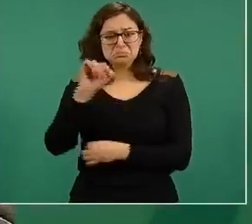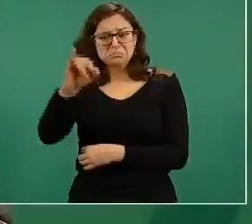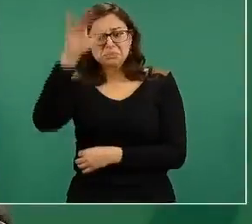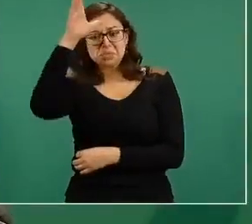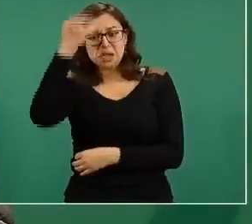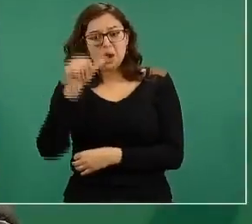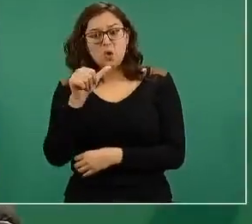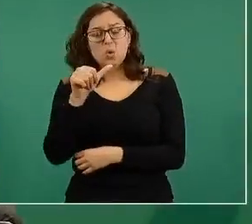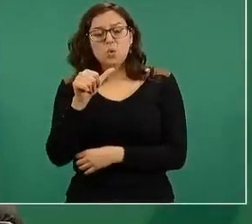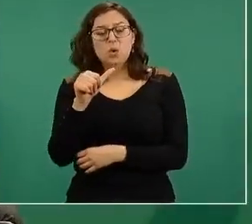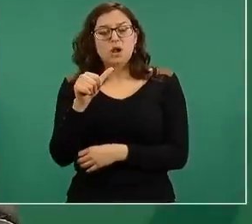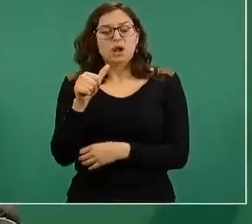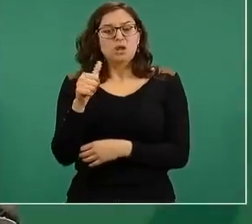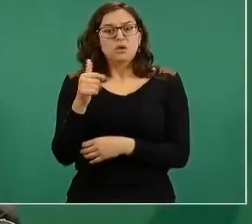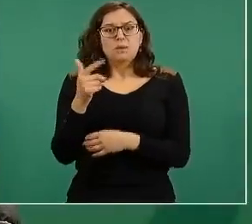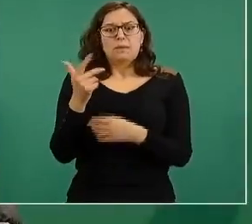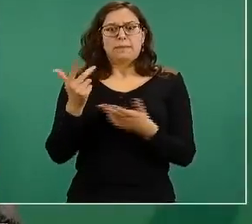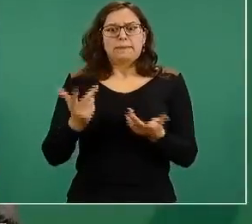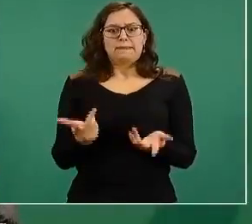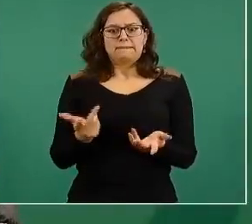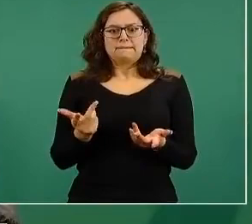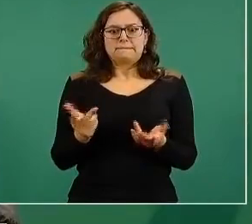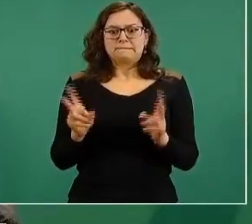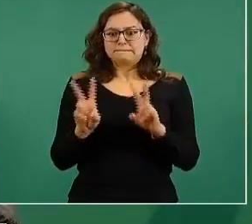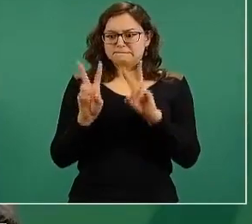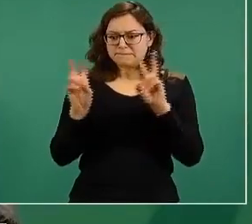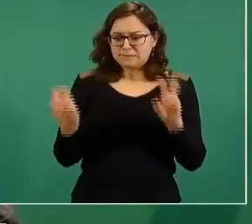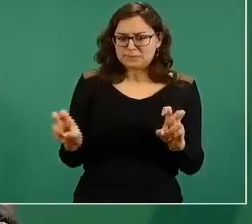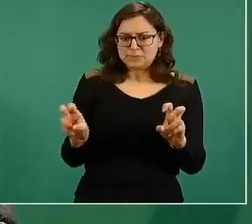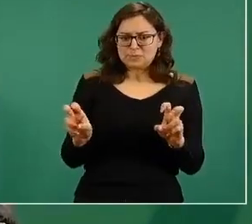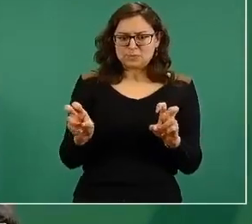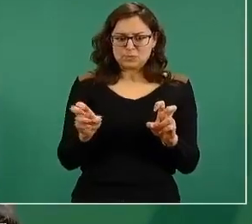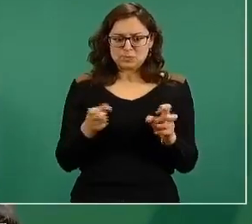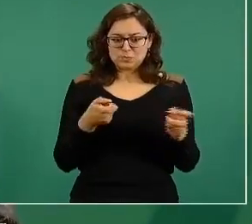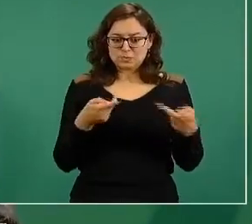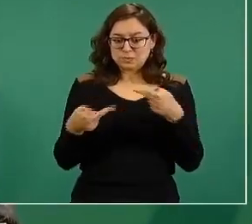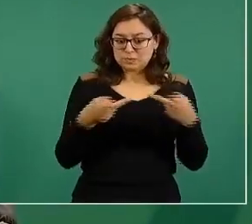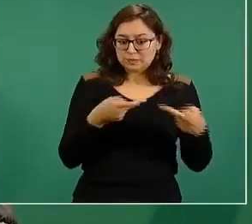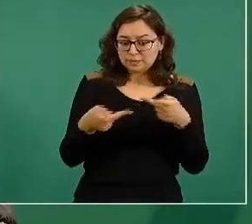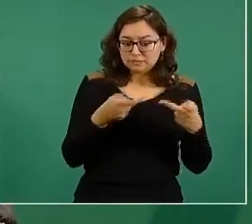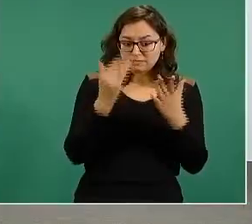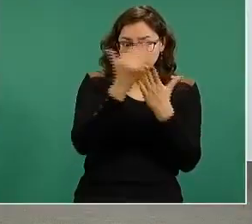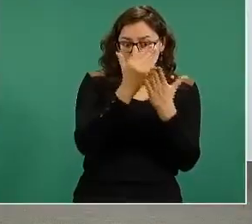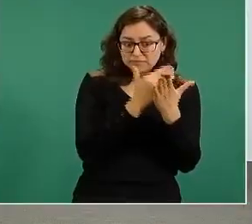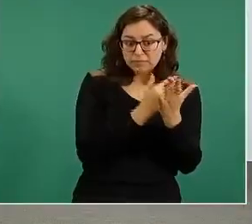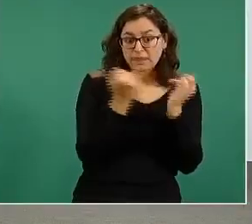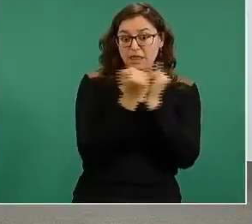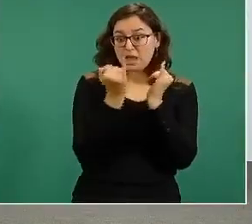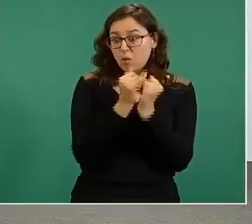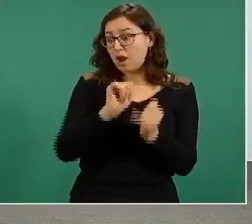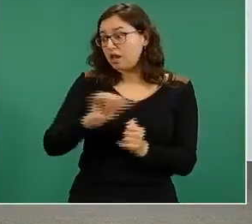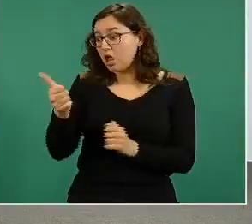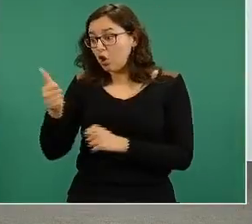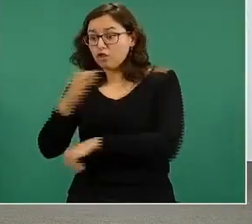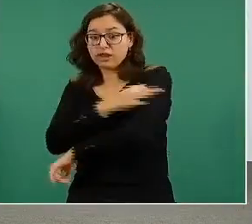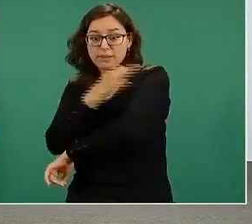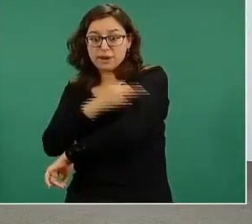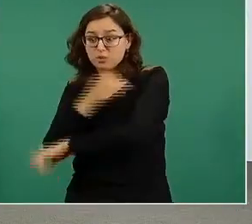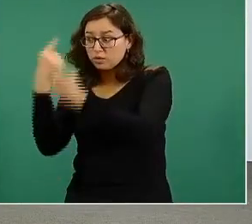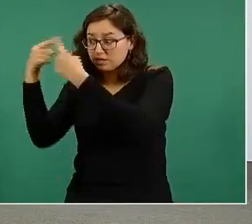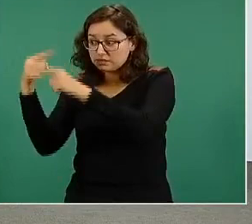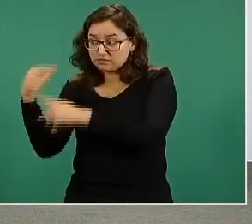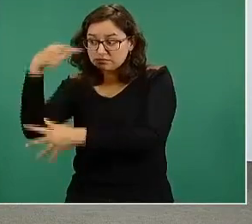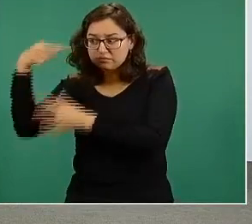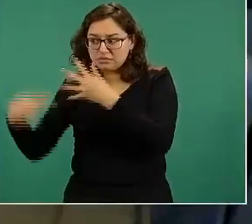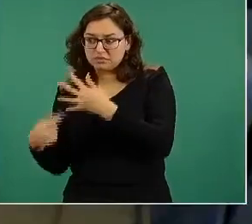No es un operativo como el que se estaba acostumbrado en el programa de vacunación universal, pero